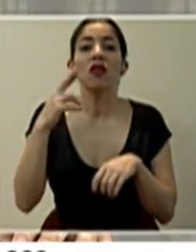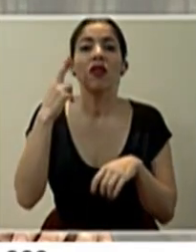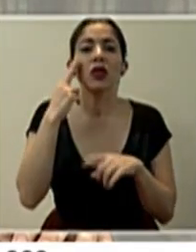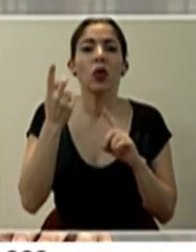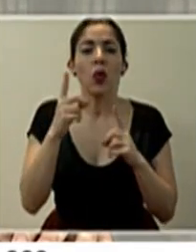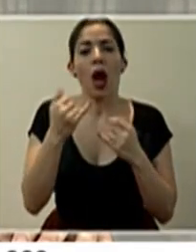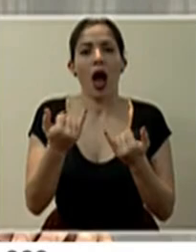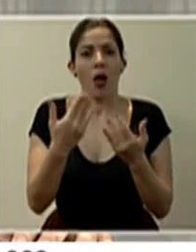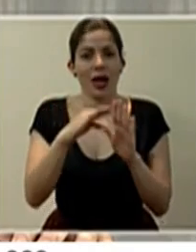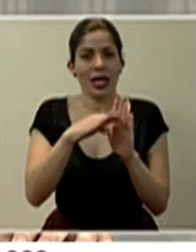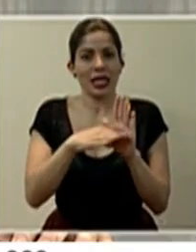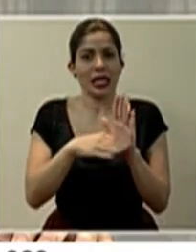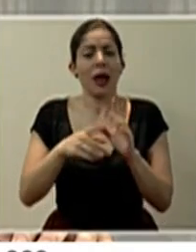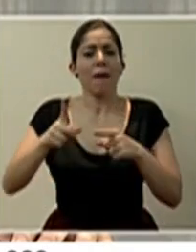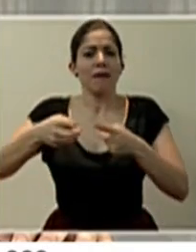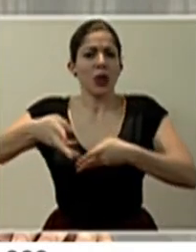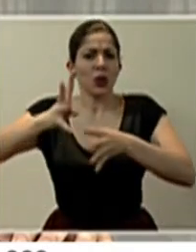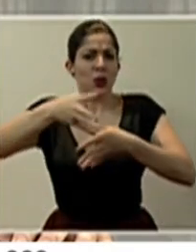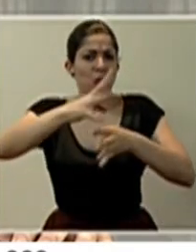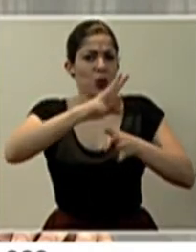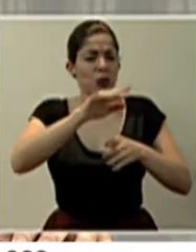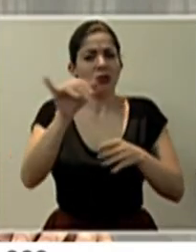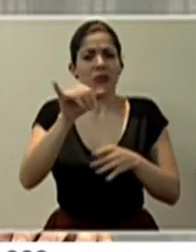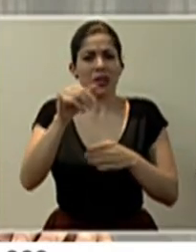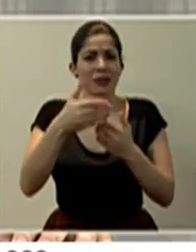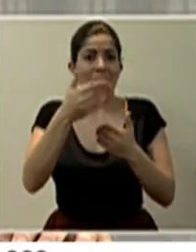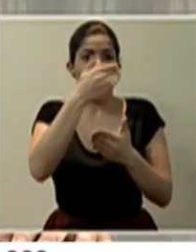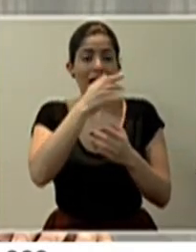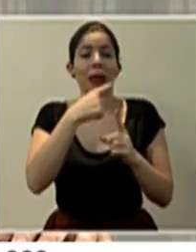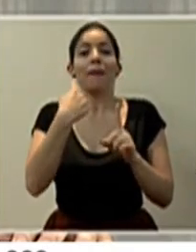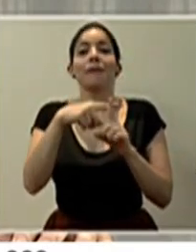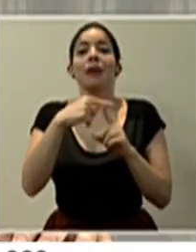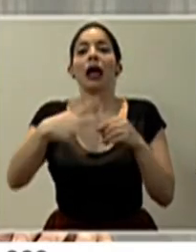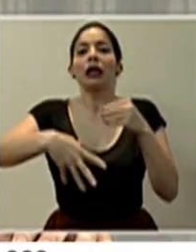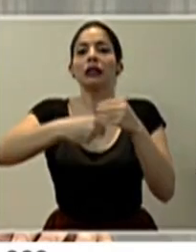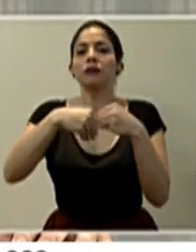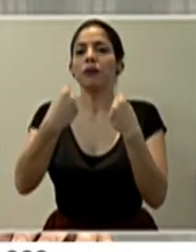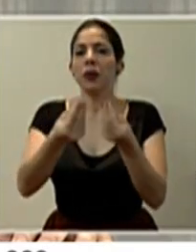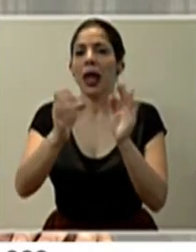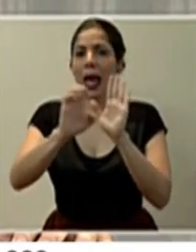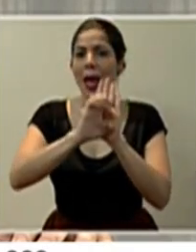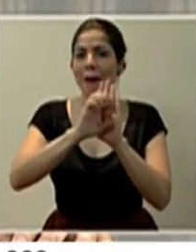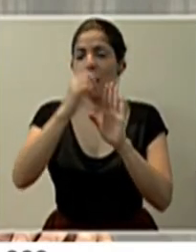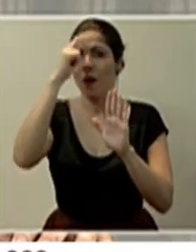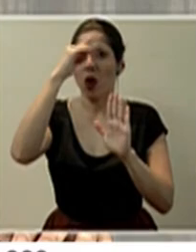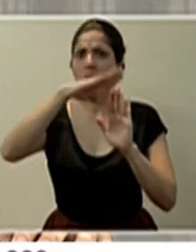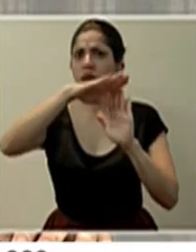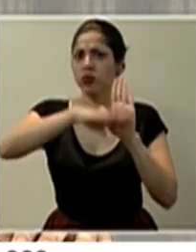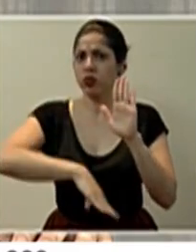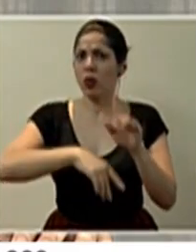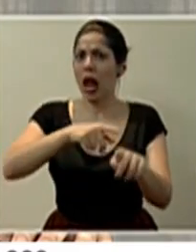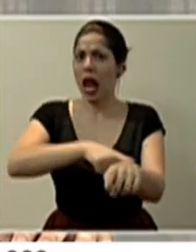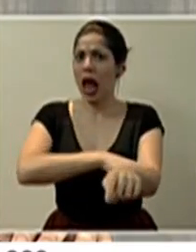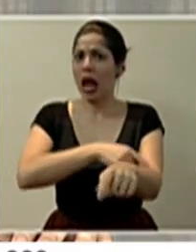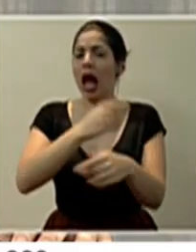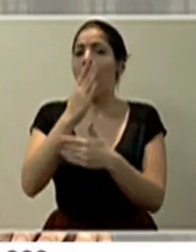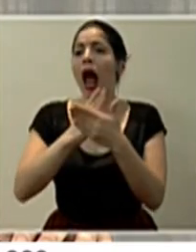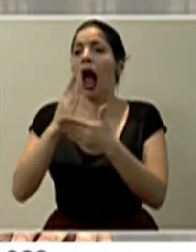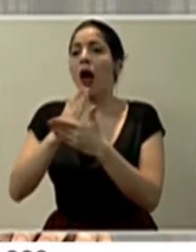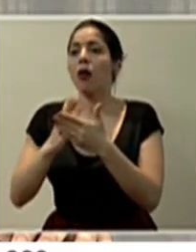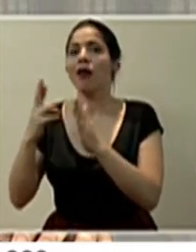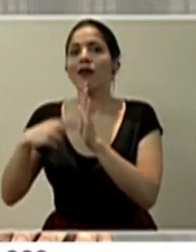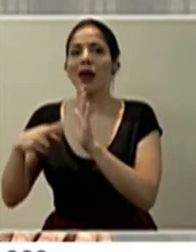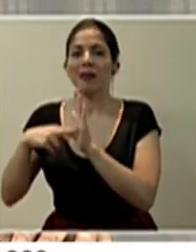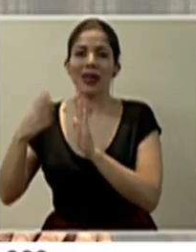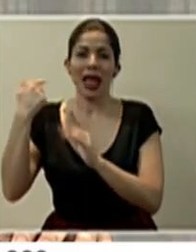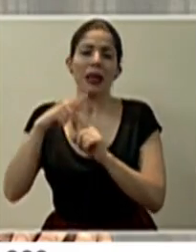diferentes medios electrónicos, son las mismas excepciones que ya existían. Pero para ponerles unos ejemplos, porque la lista es bastante amplia, puede que en alguna sea reiterativo